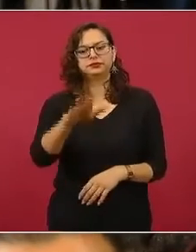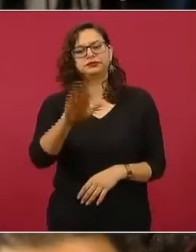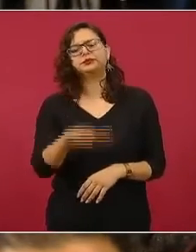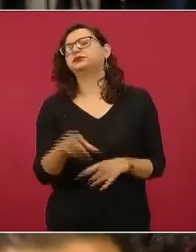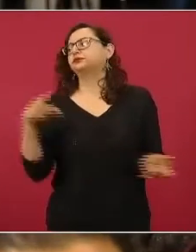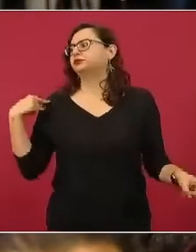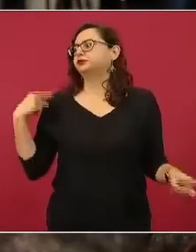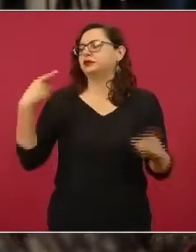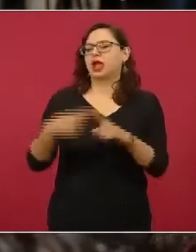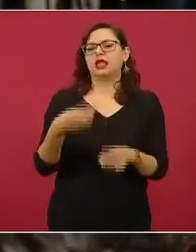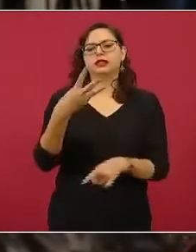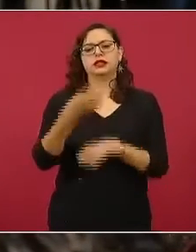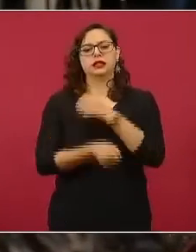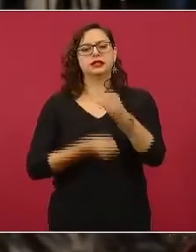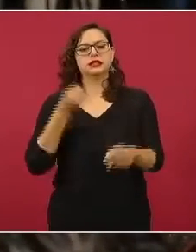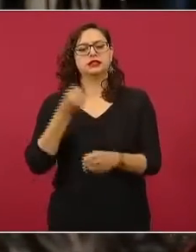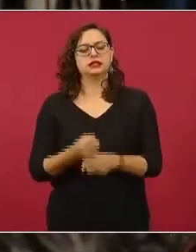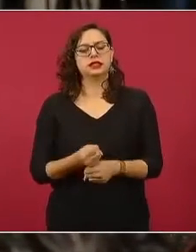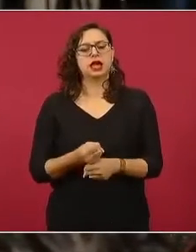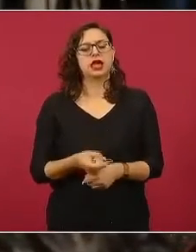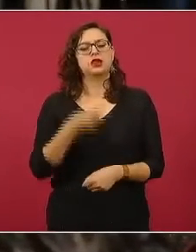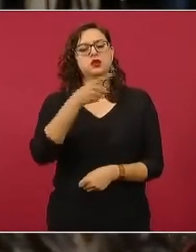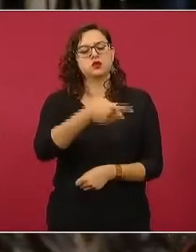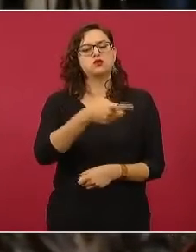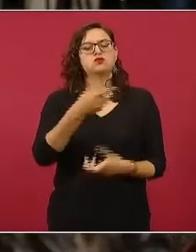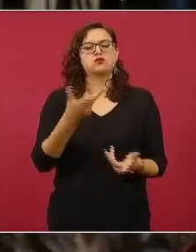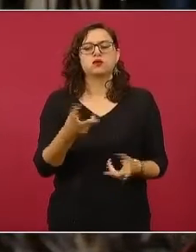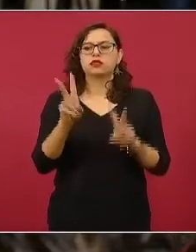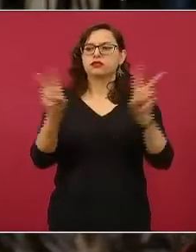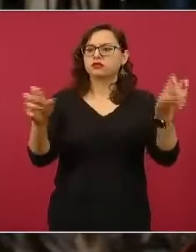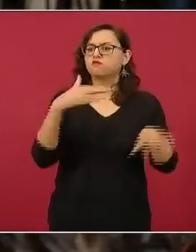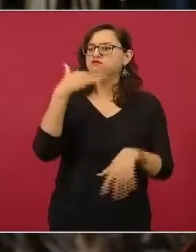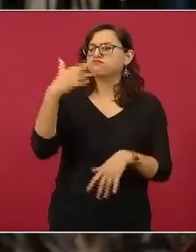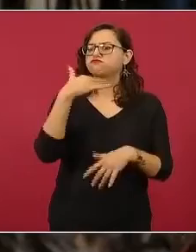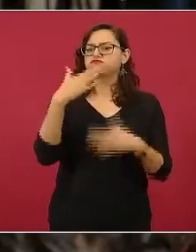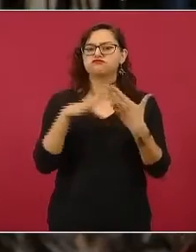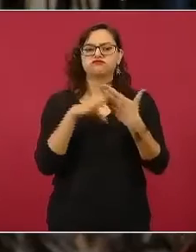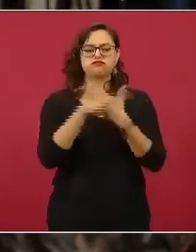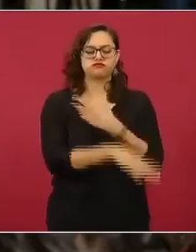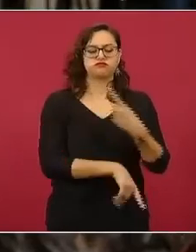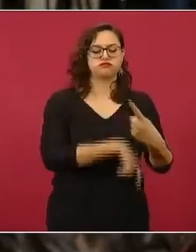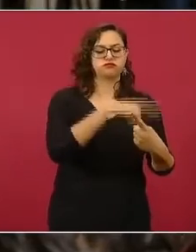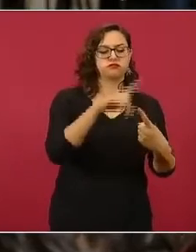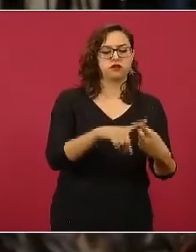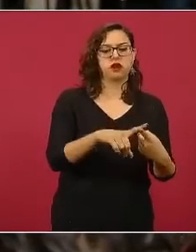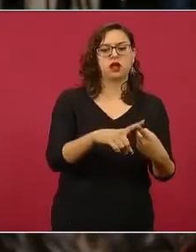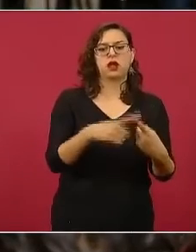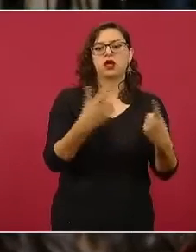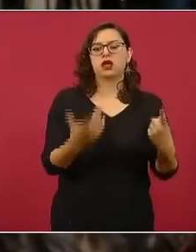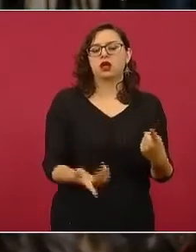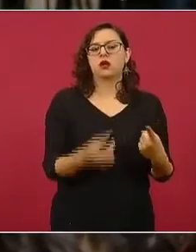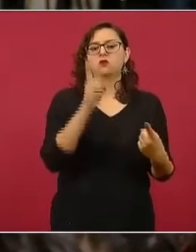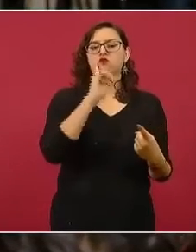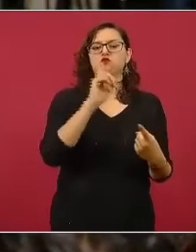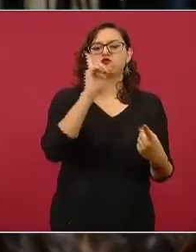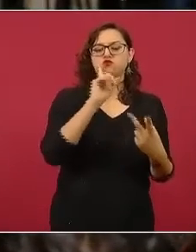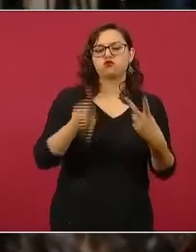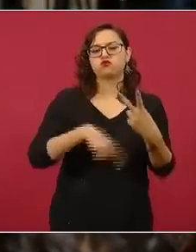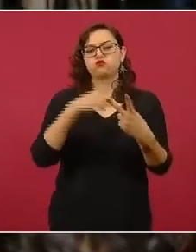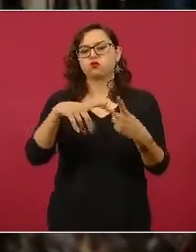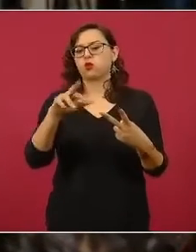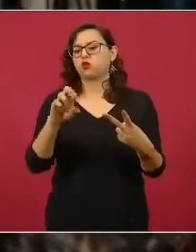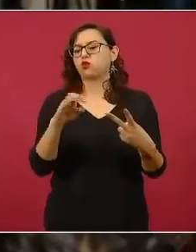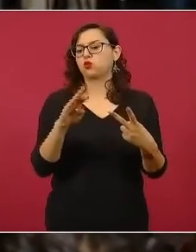fiscal especializada en el combate a la corrupción, la doctora María de la Luz Mijangos y Roberto Salcedo Aquino informen aquí sobre la